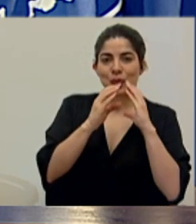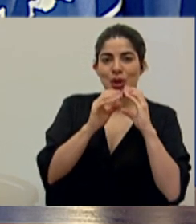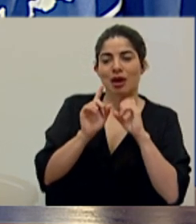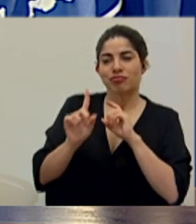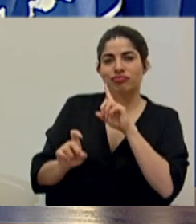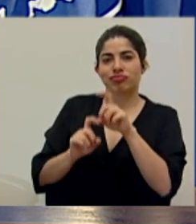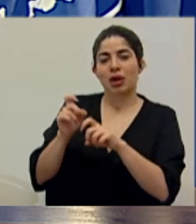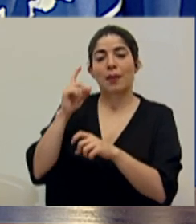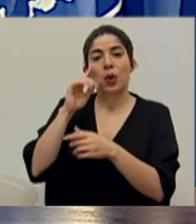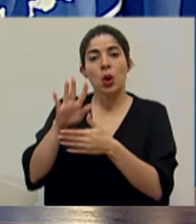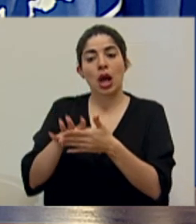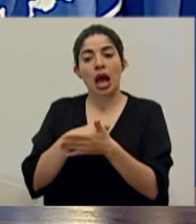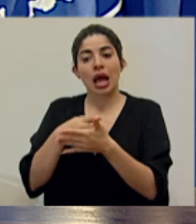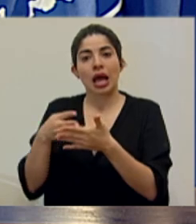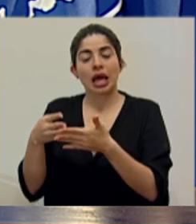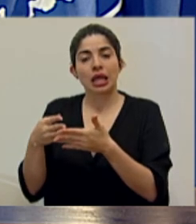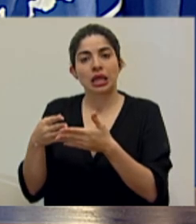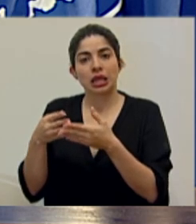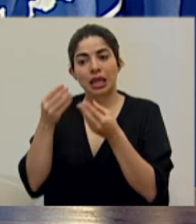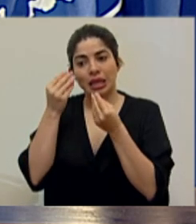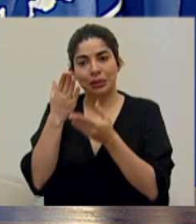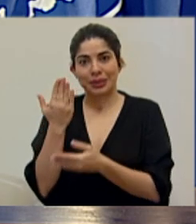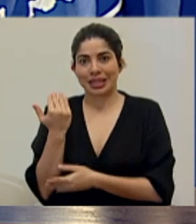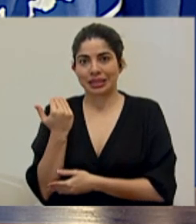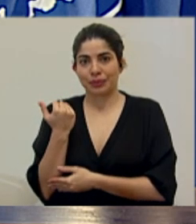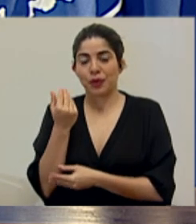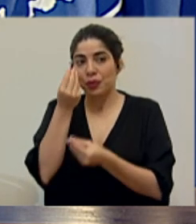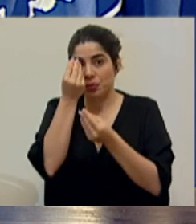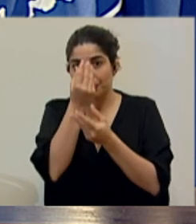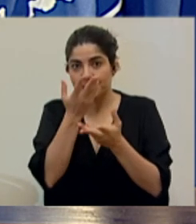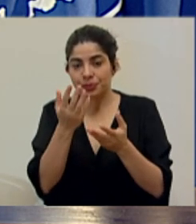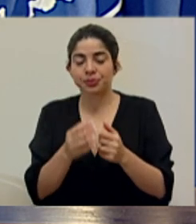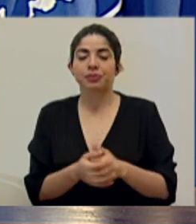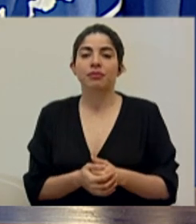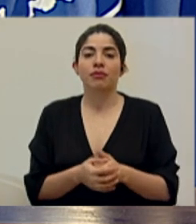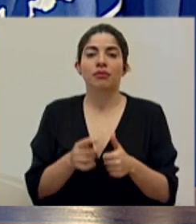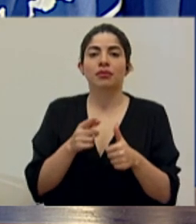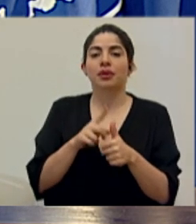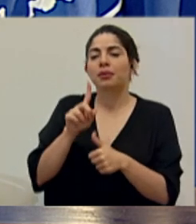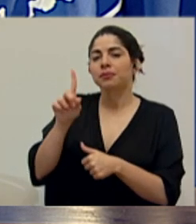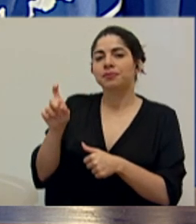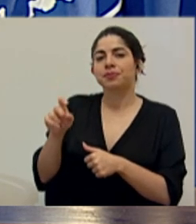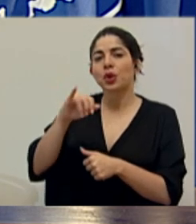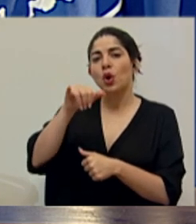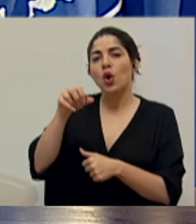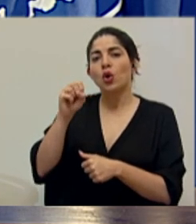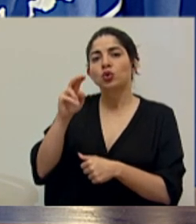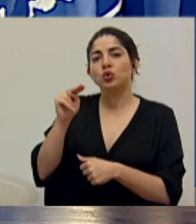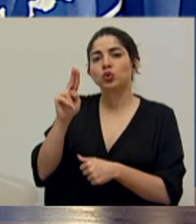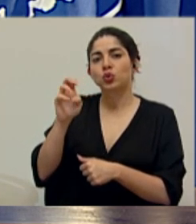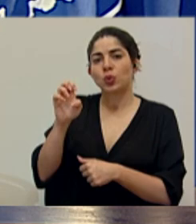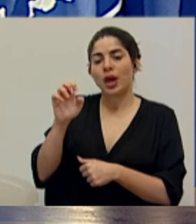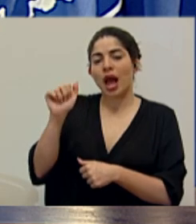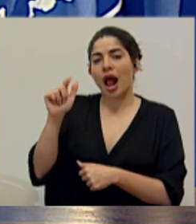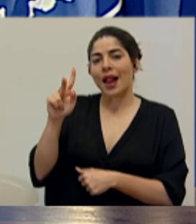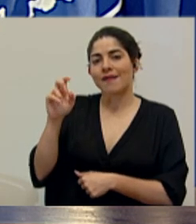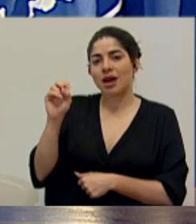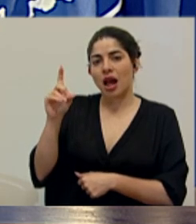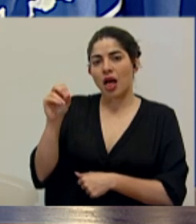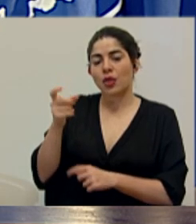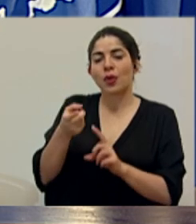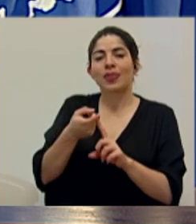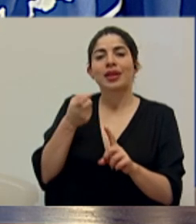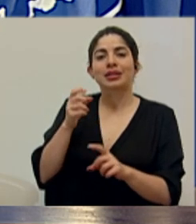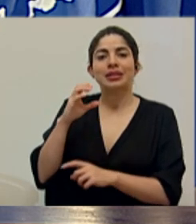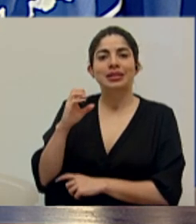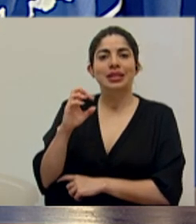agenda fue comunicada hace unos pocos instantes. La consulta es de José Alvarado, perdón, de